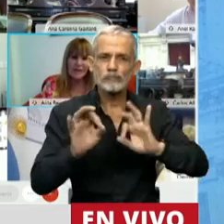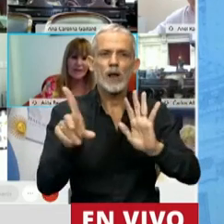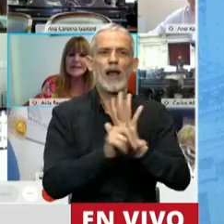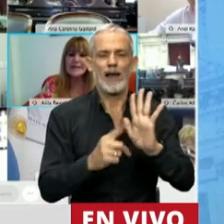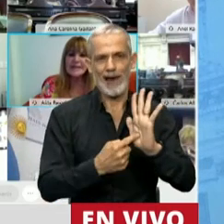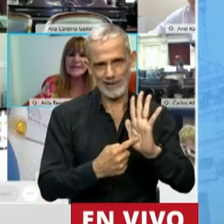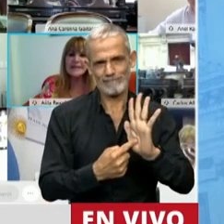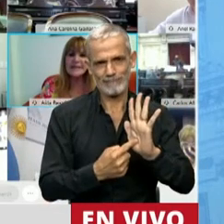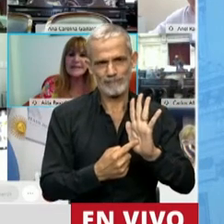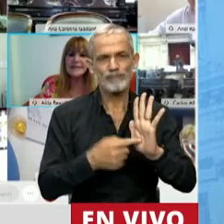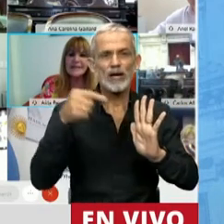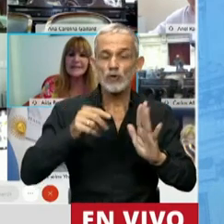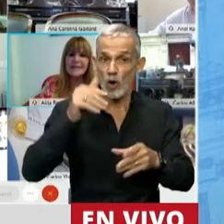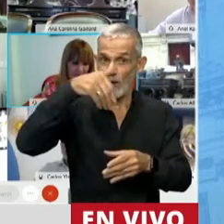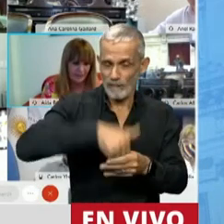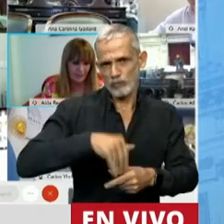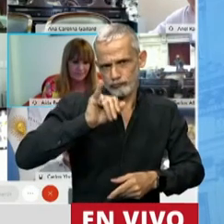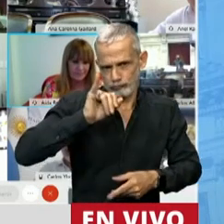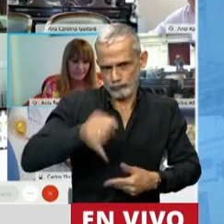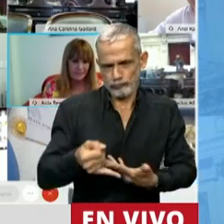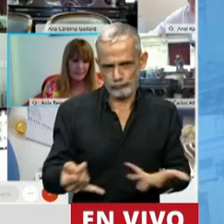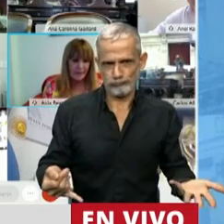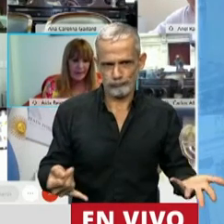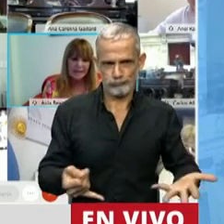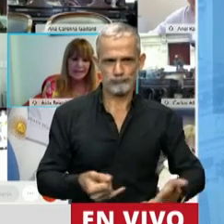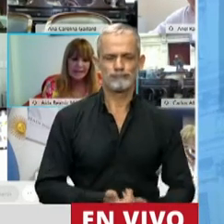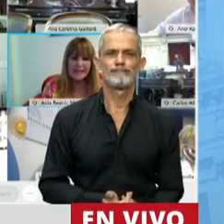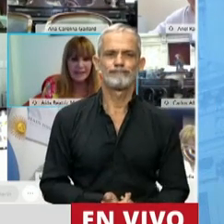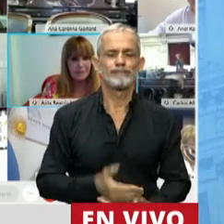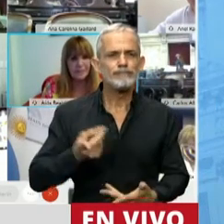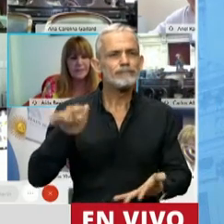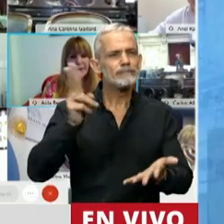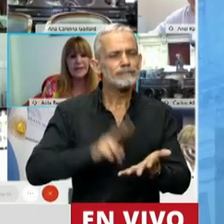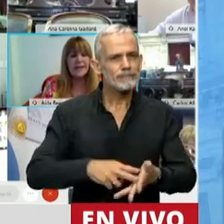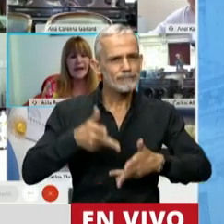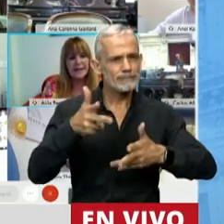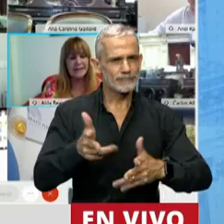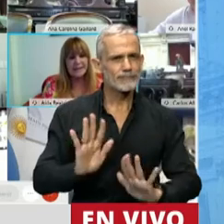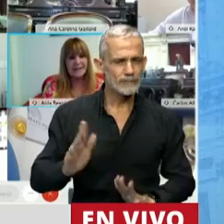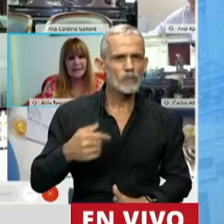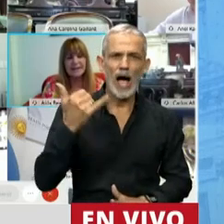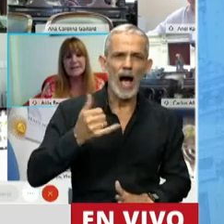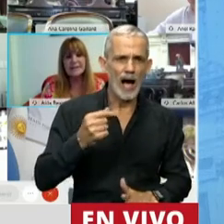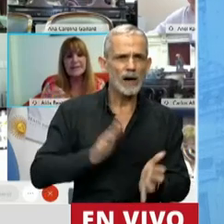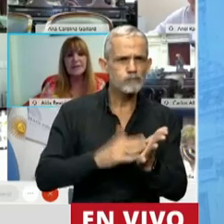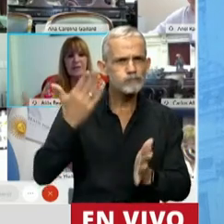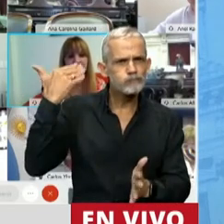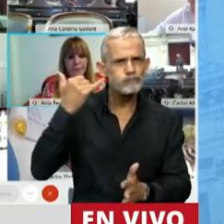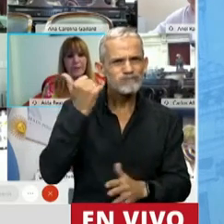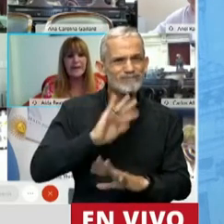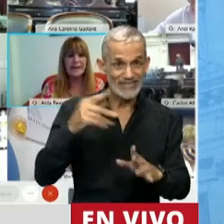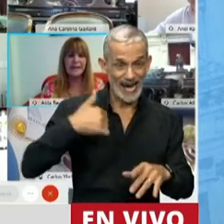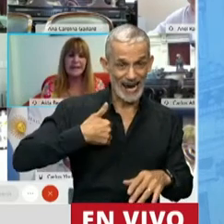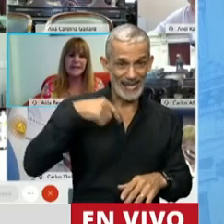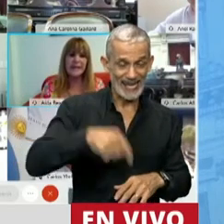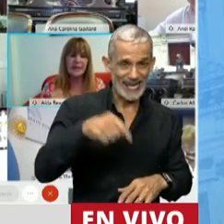quiero adelantar mi voto afirmativo y reitero que hay antecedentes tanto en la